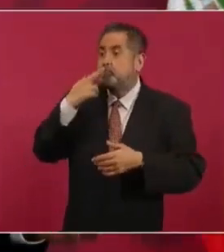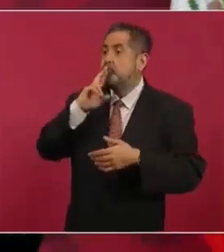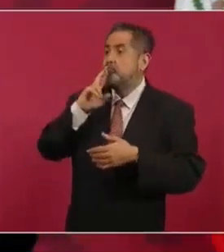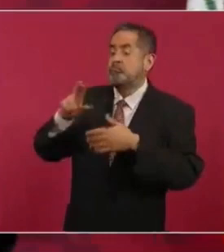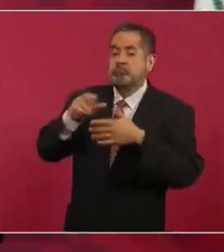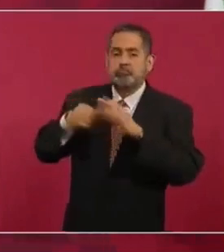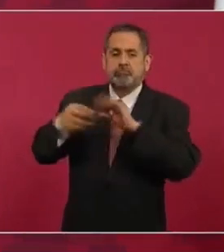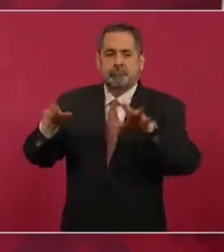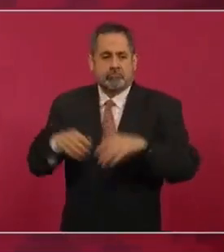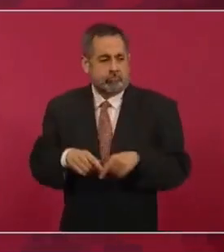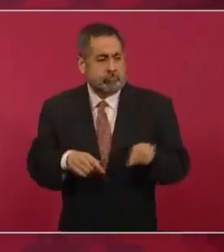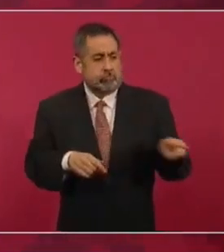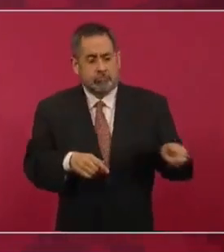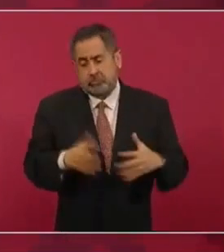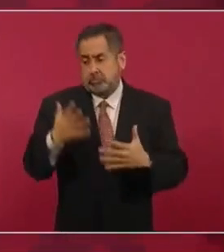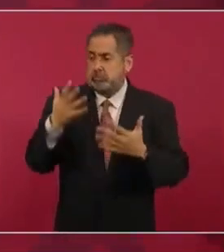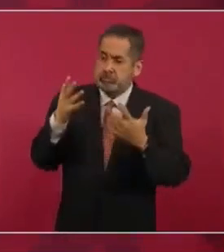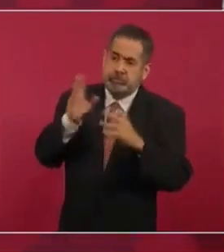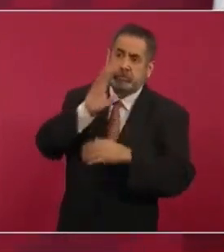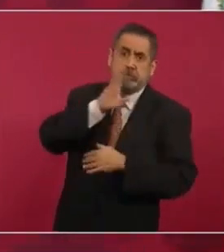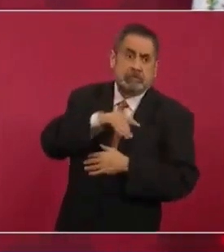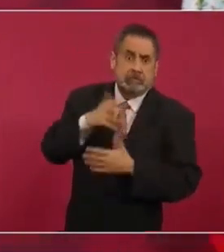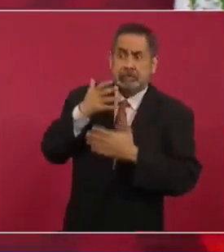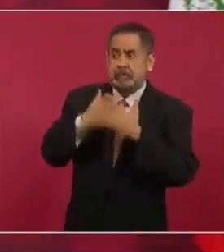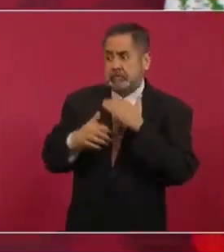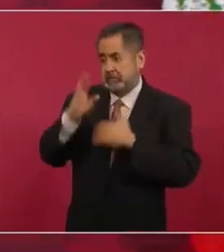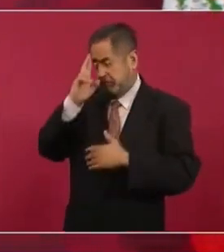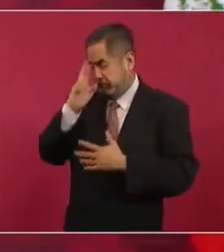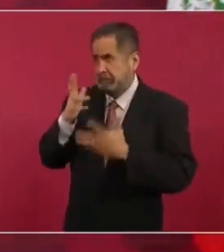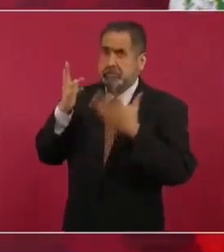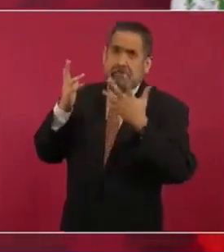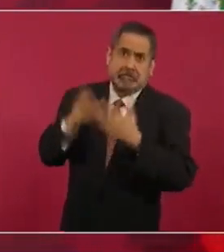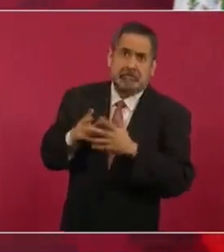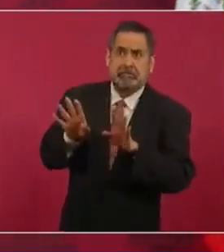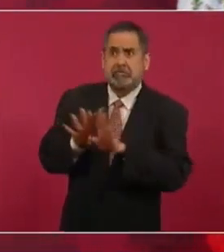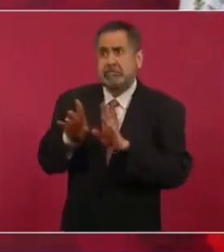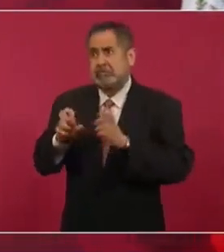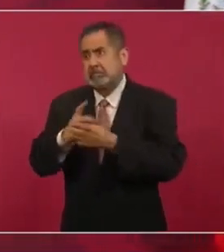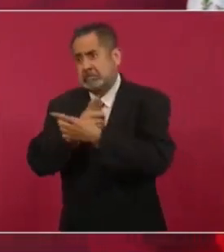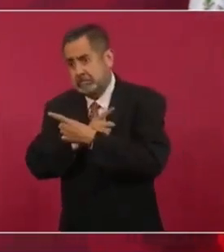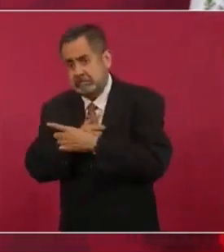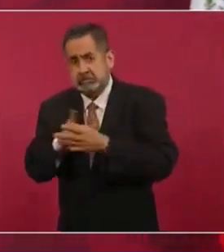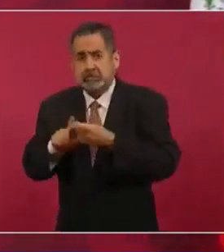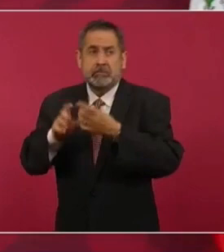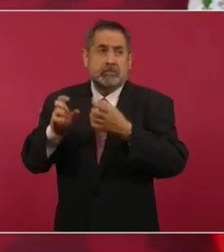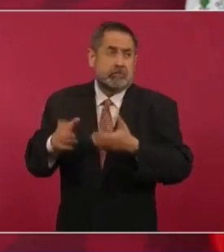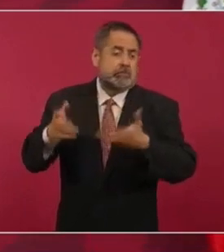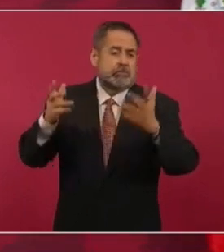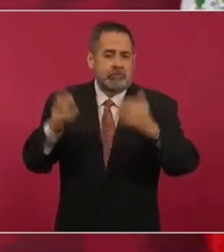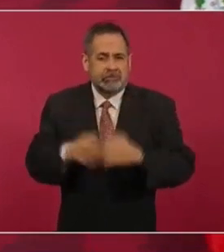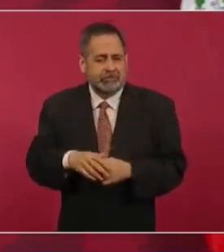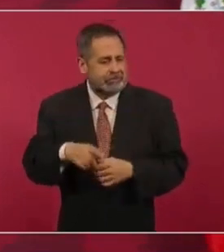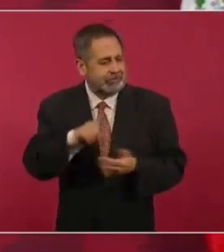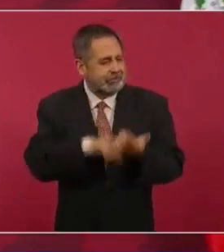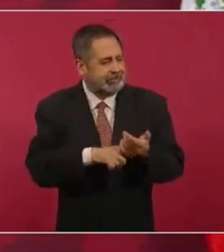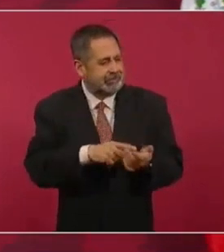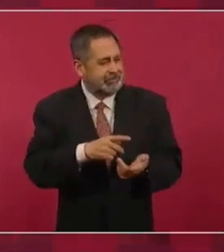qué falta de diplomacia. ¿Y dónde quedó la urbanidad política?